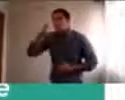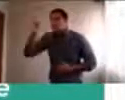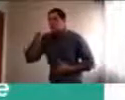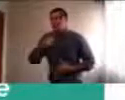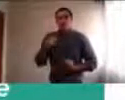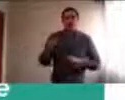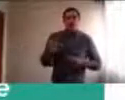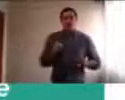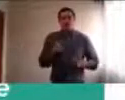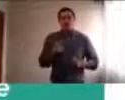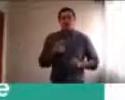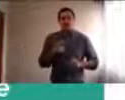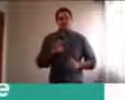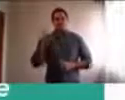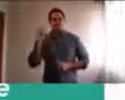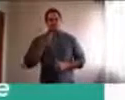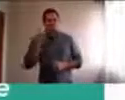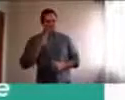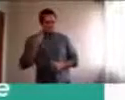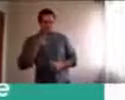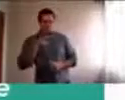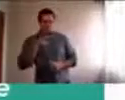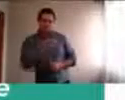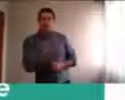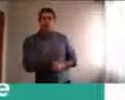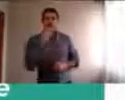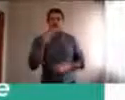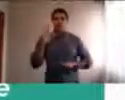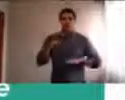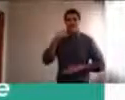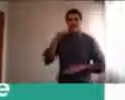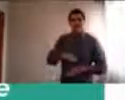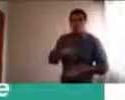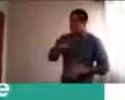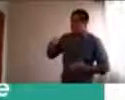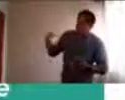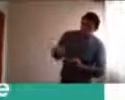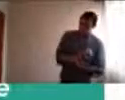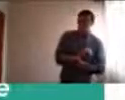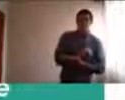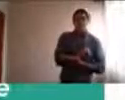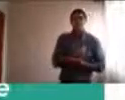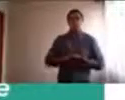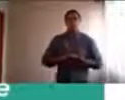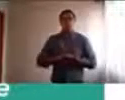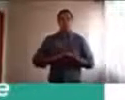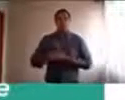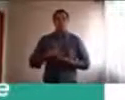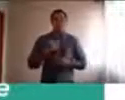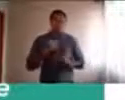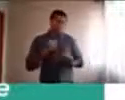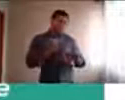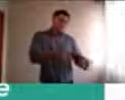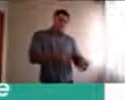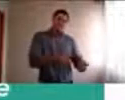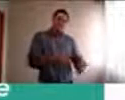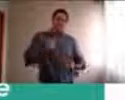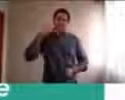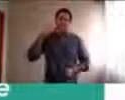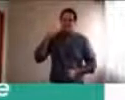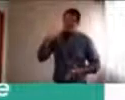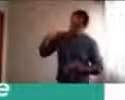también, donde se puede desplegar, la frustración, esta cuestión, de aprender a perder, aprender, a tolerar los tiempos,